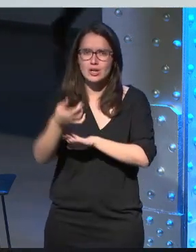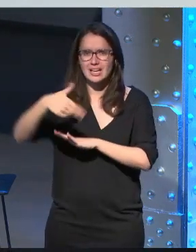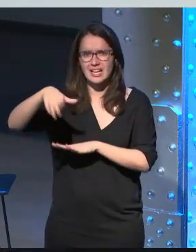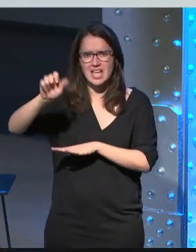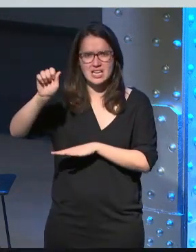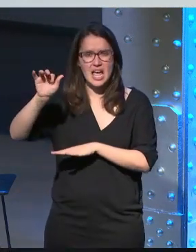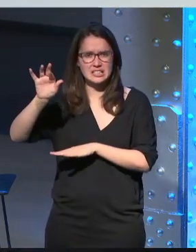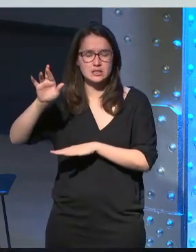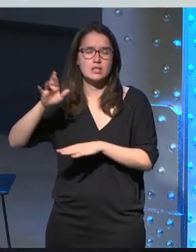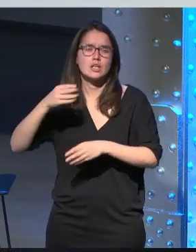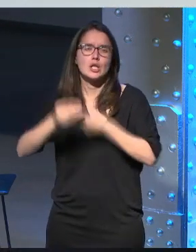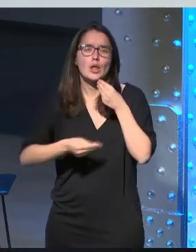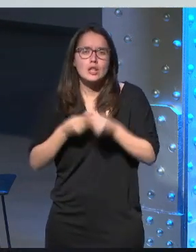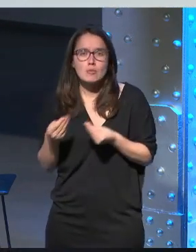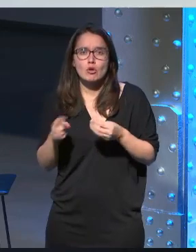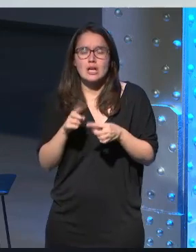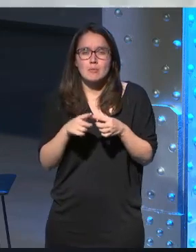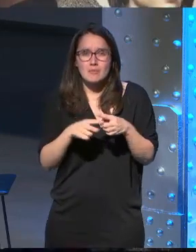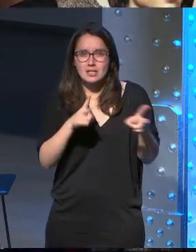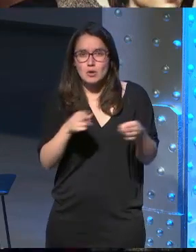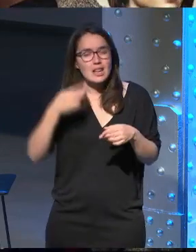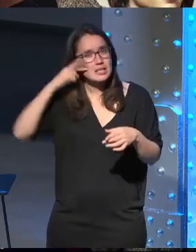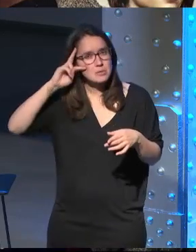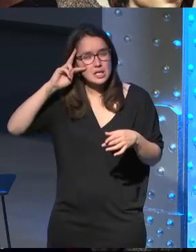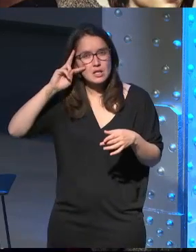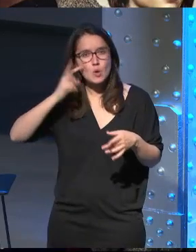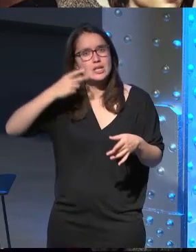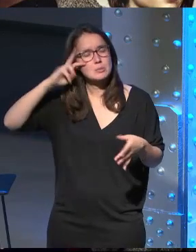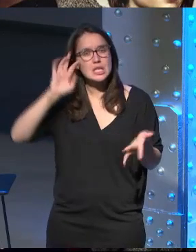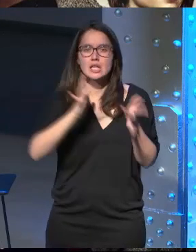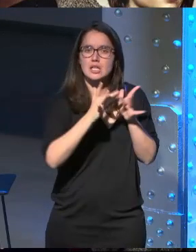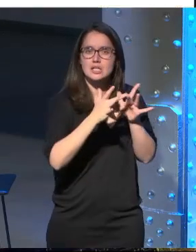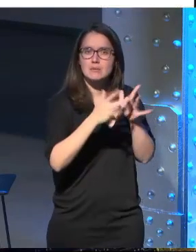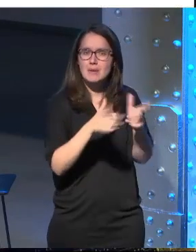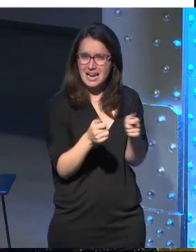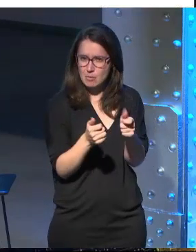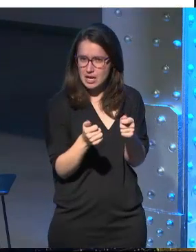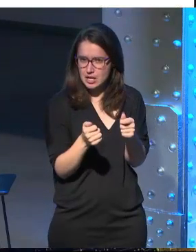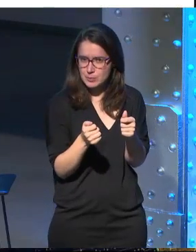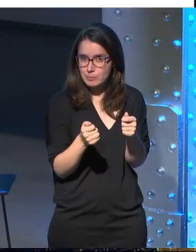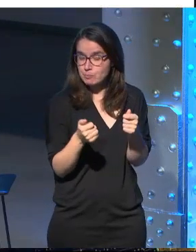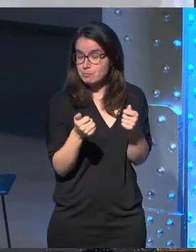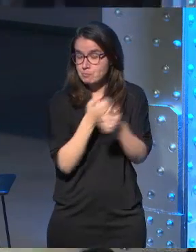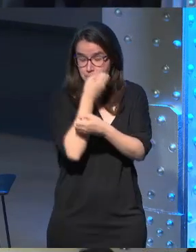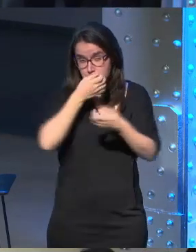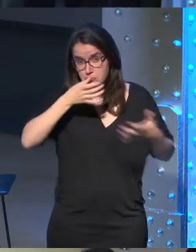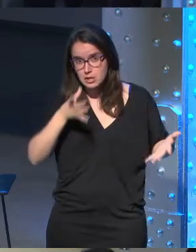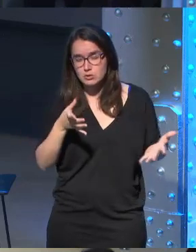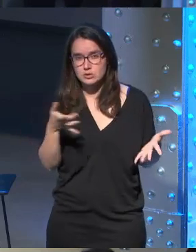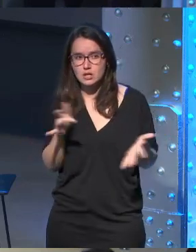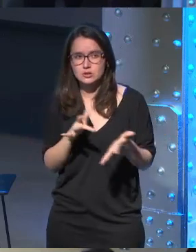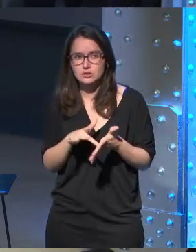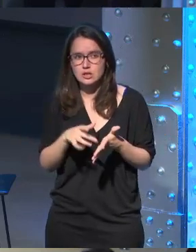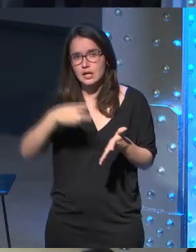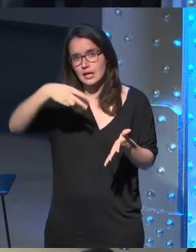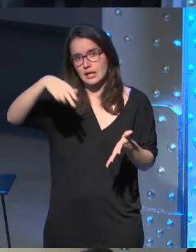temporada y le hicimos durante la primera la experiencia una experiencia interactiva para Play igual llevamos